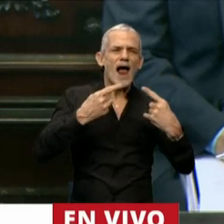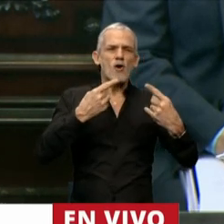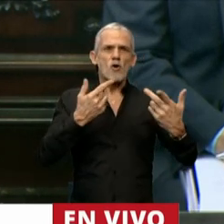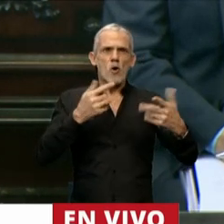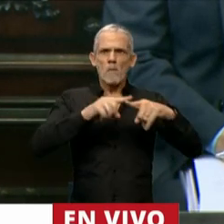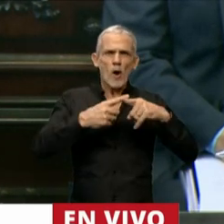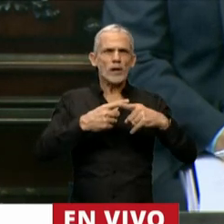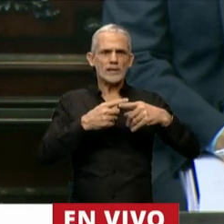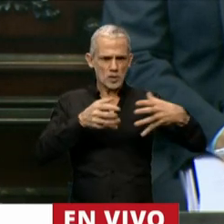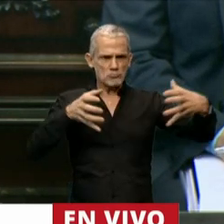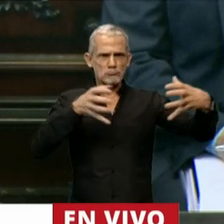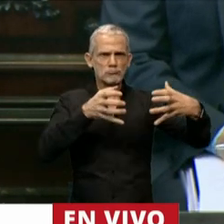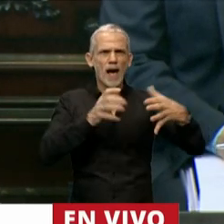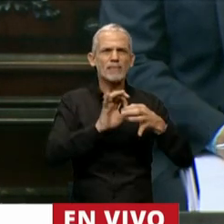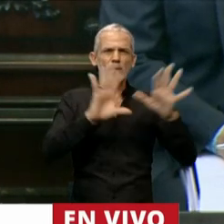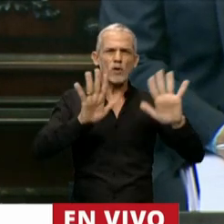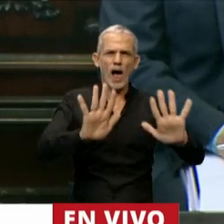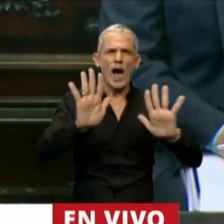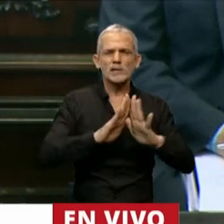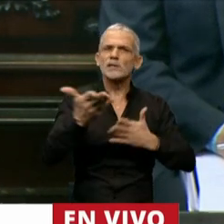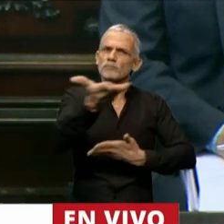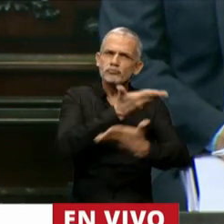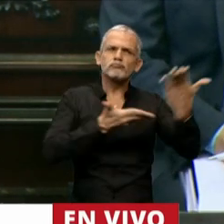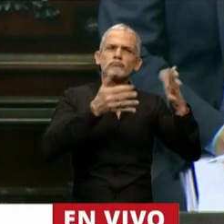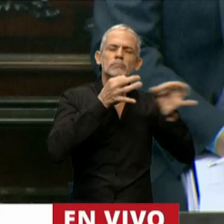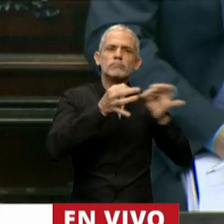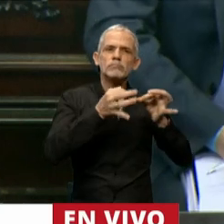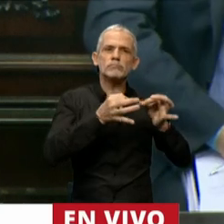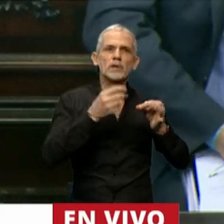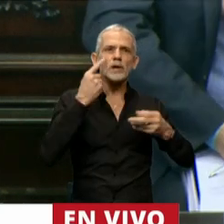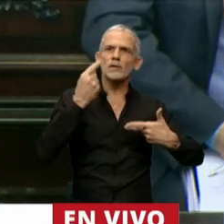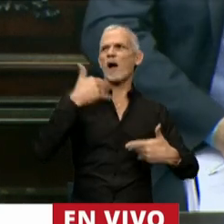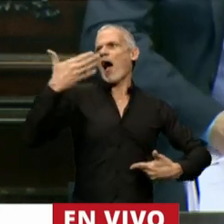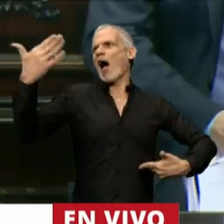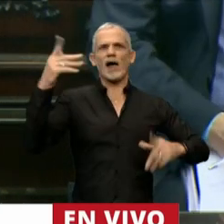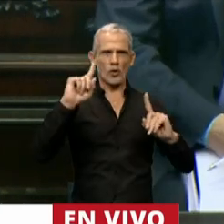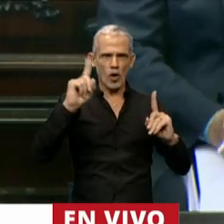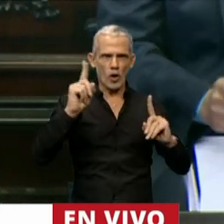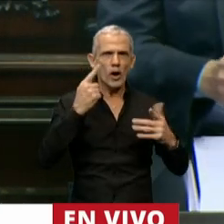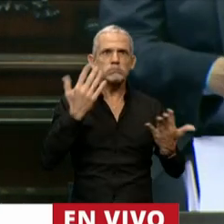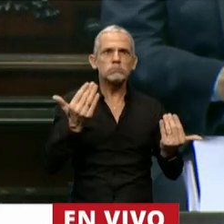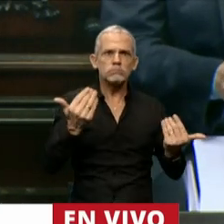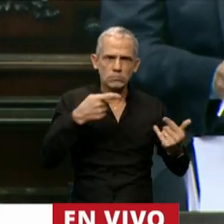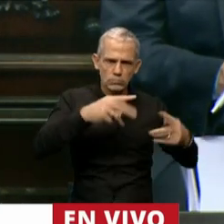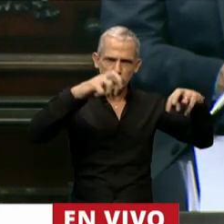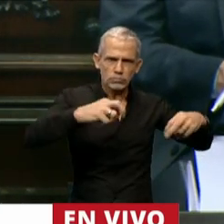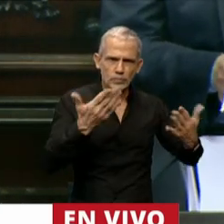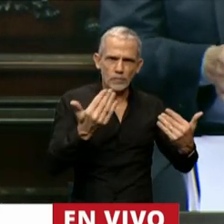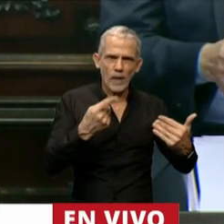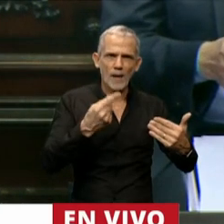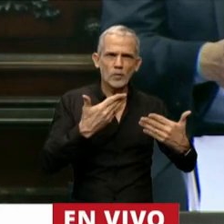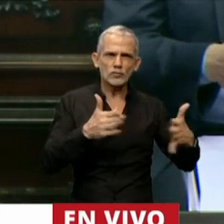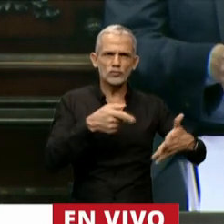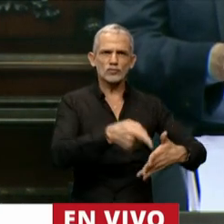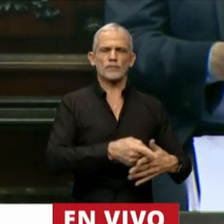y el diálogo democrático se ejerce, no se declama, se ejerce. Y